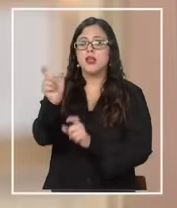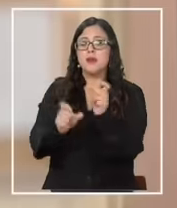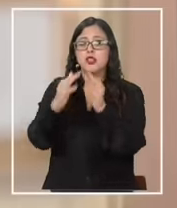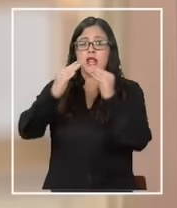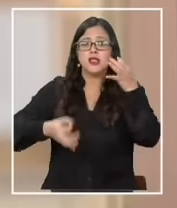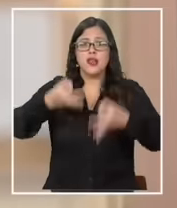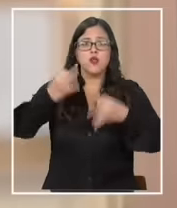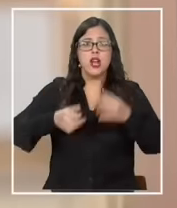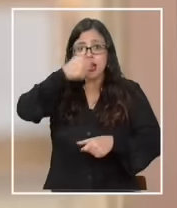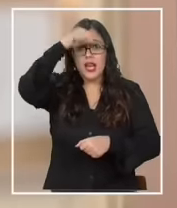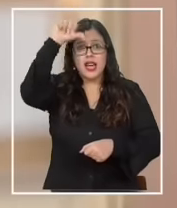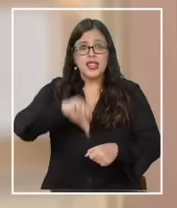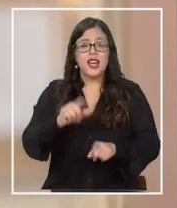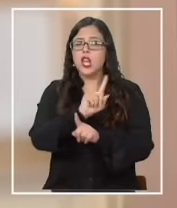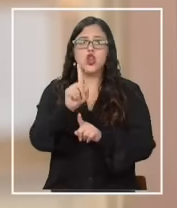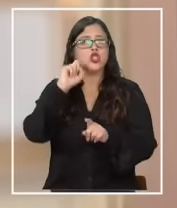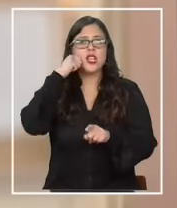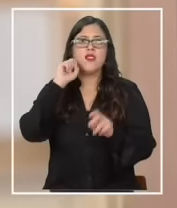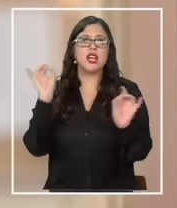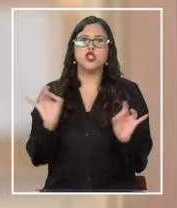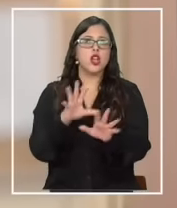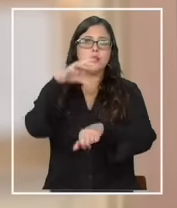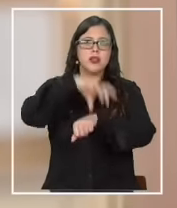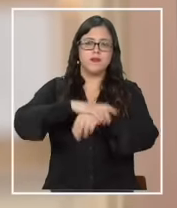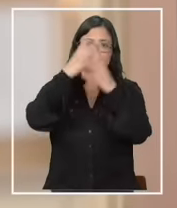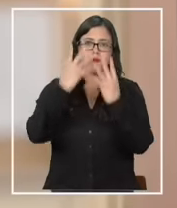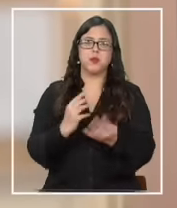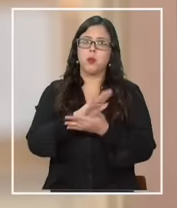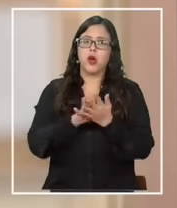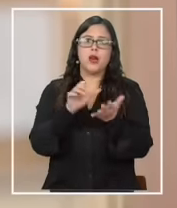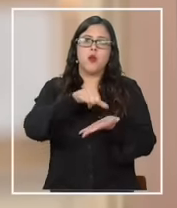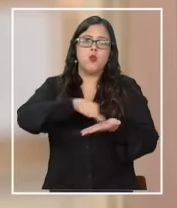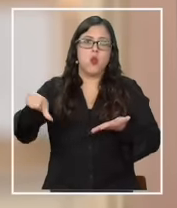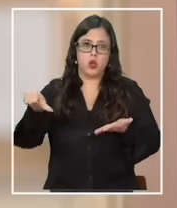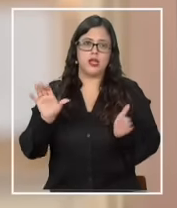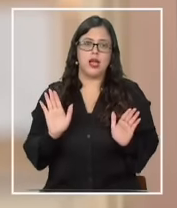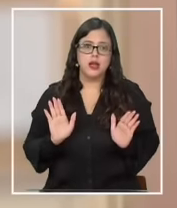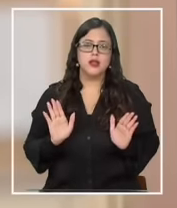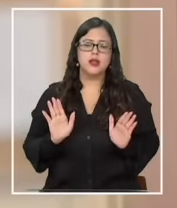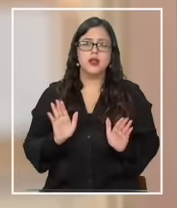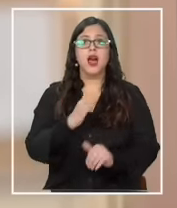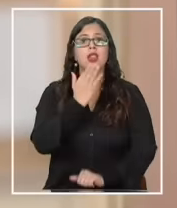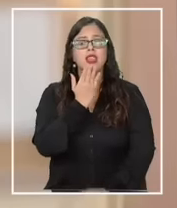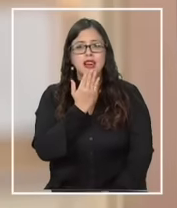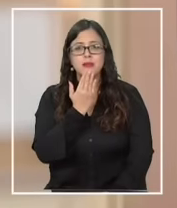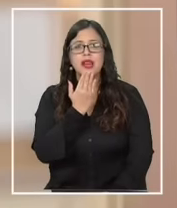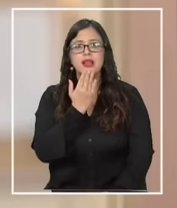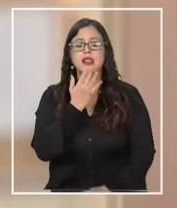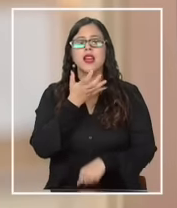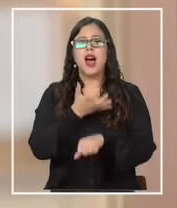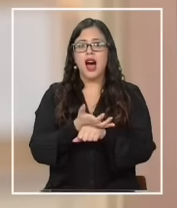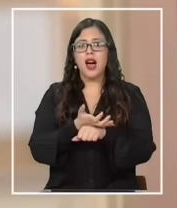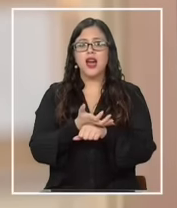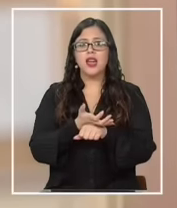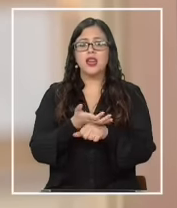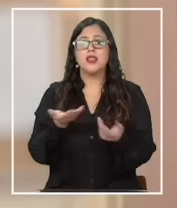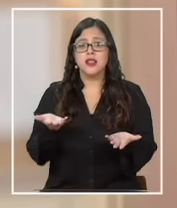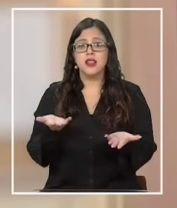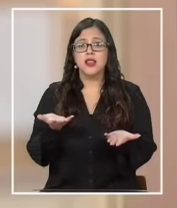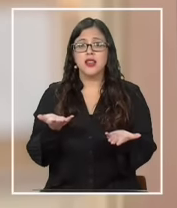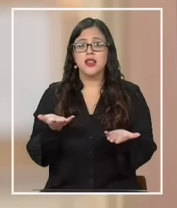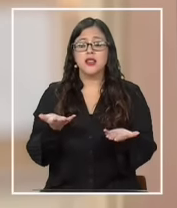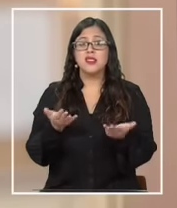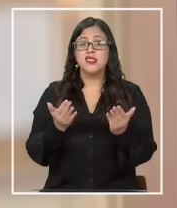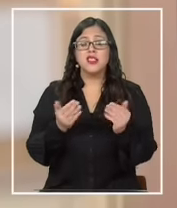que no necesariamente son privativas de libertad y que pueden ser, por ejemplo, una multa. Y también existen instancias en las cuales